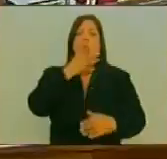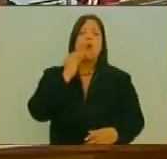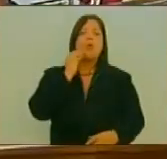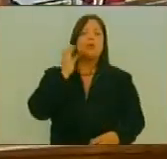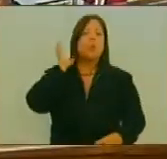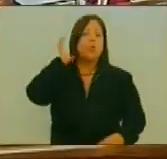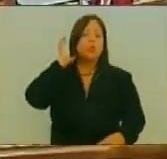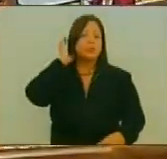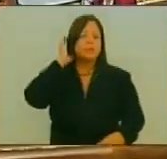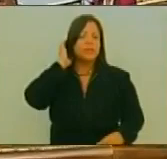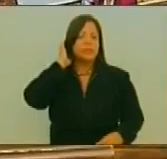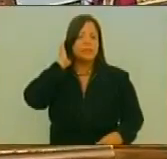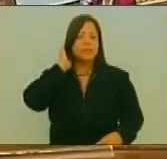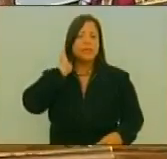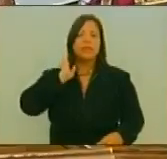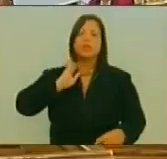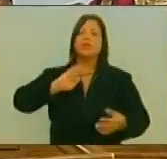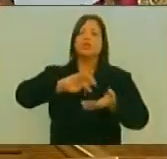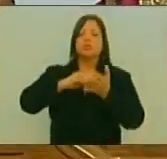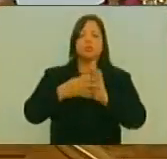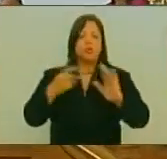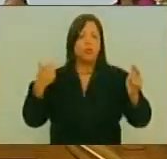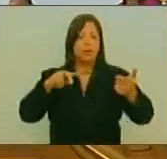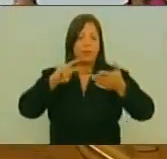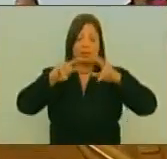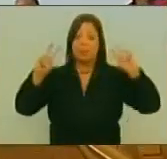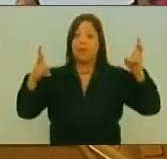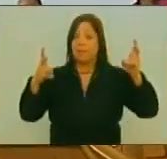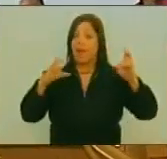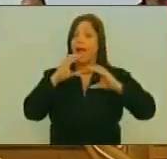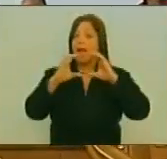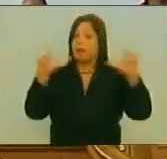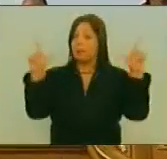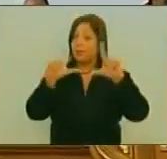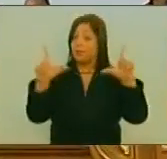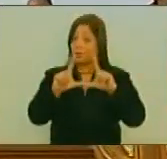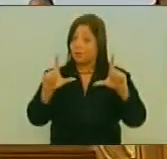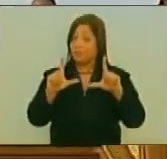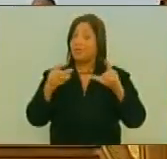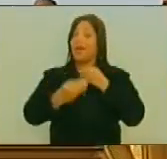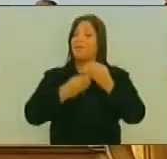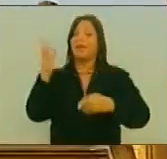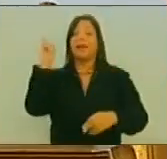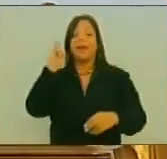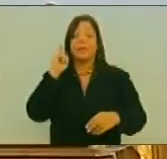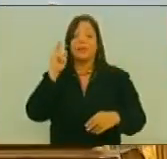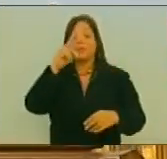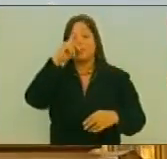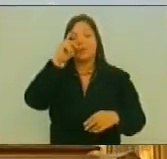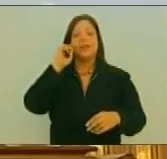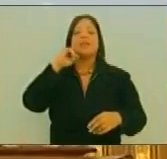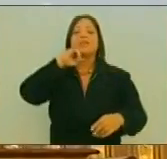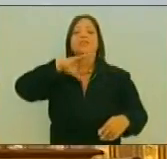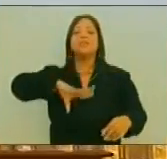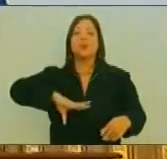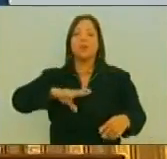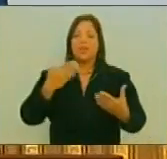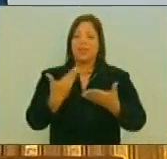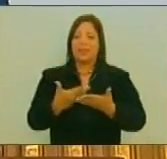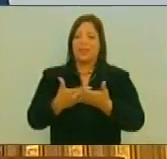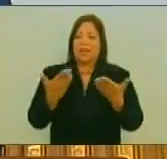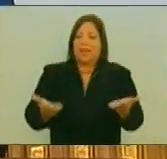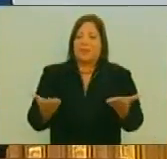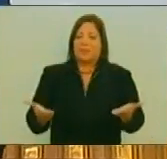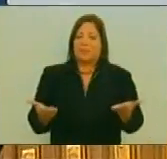conciencia Cerca del rol Que los medios De comunicación Han jugado En nuestro país Al menos En la historia Contemporánea